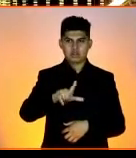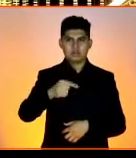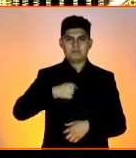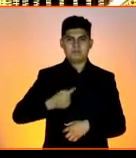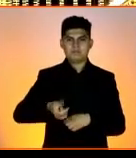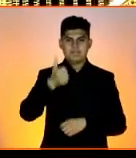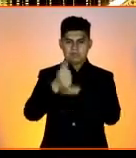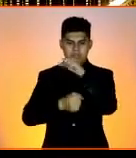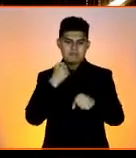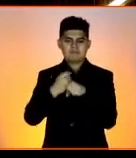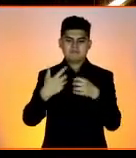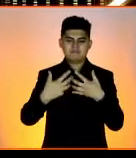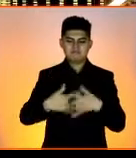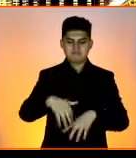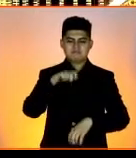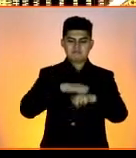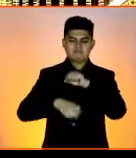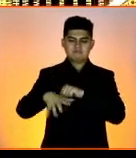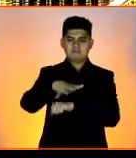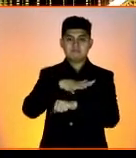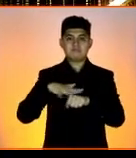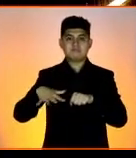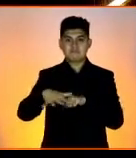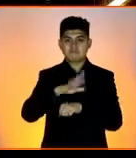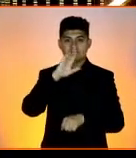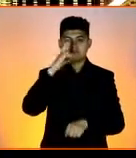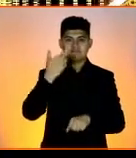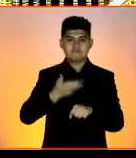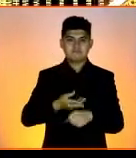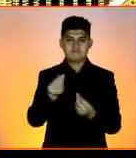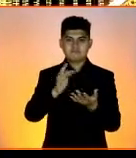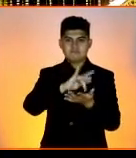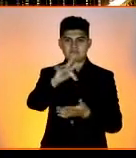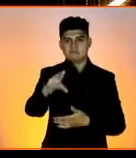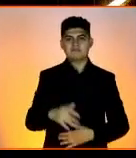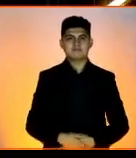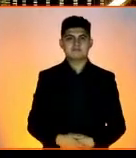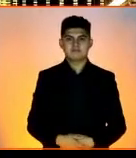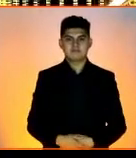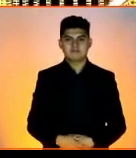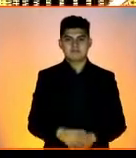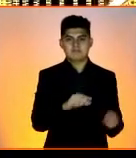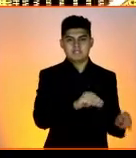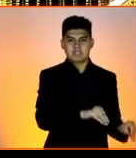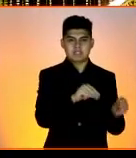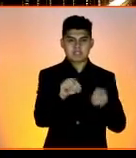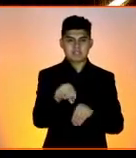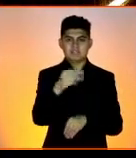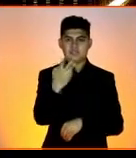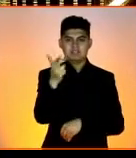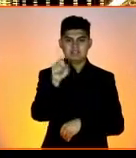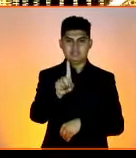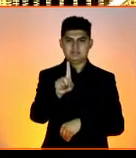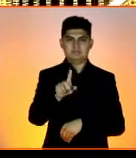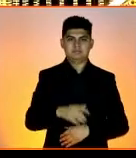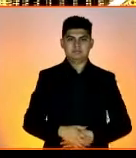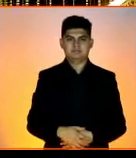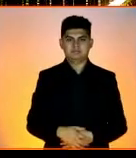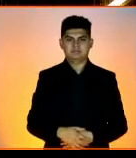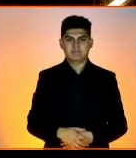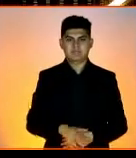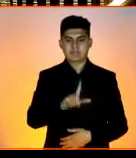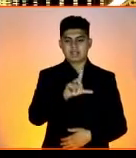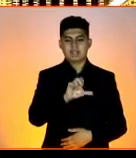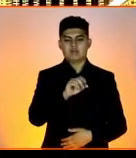año siendo empresa socialmente responsable. Muchas gracias. Traslado 3T Soy